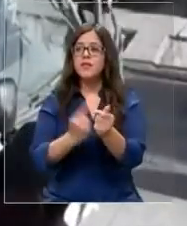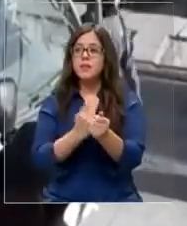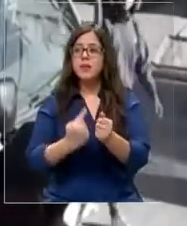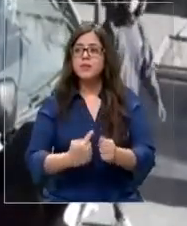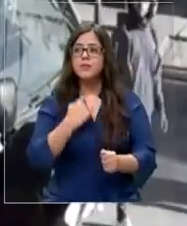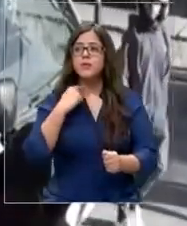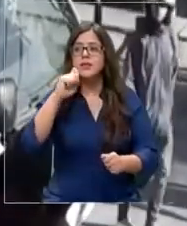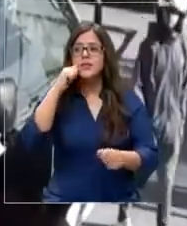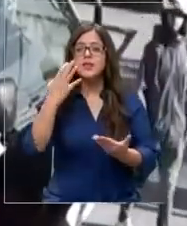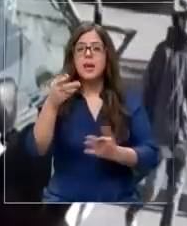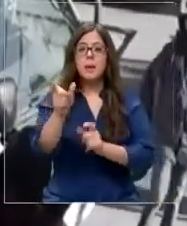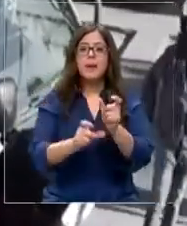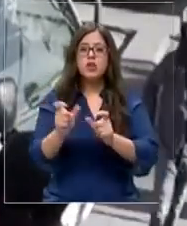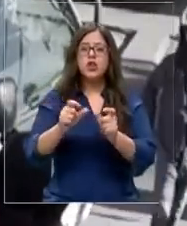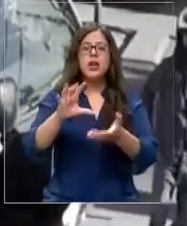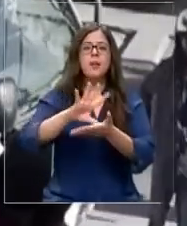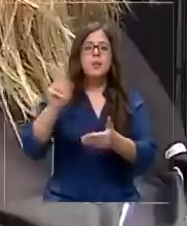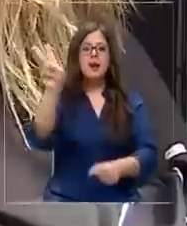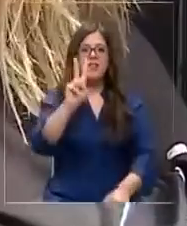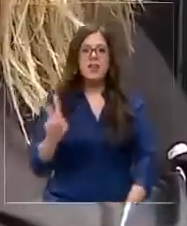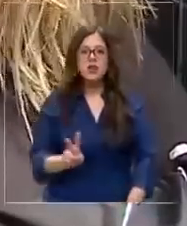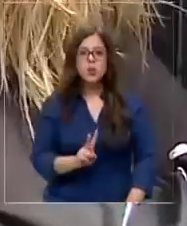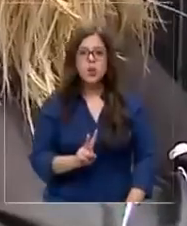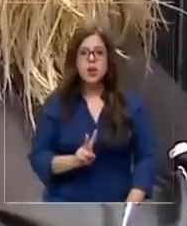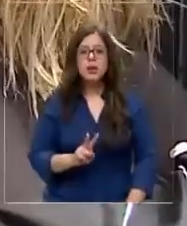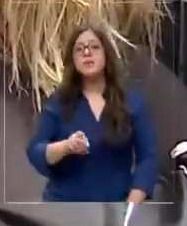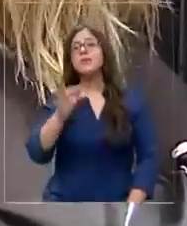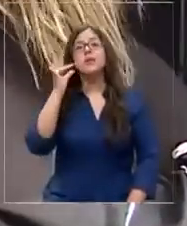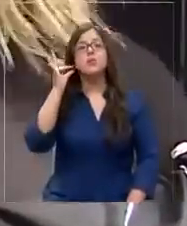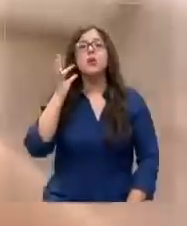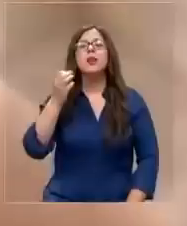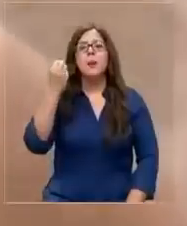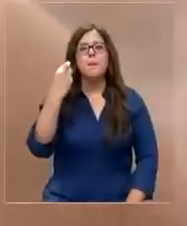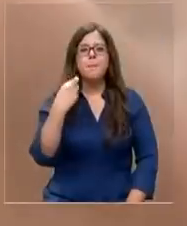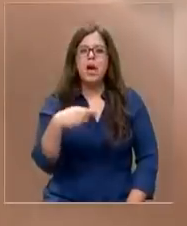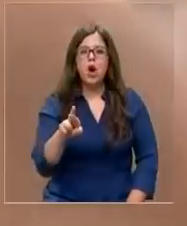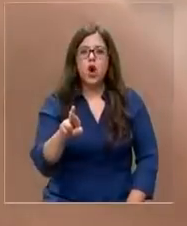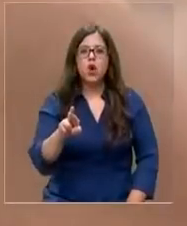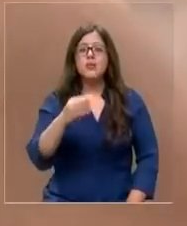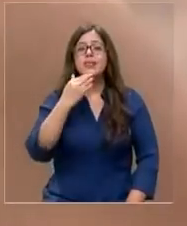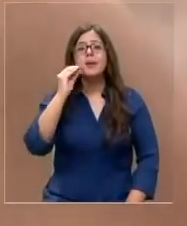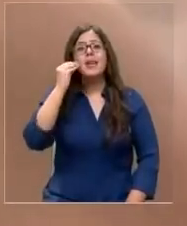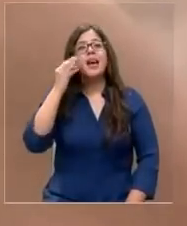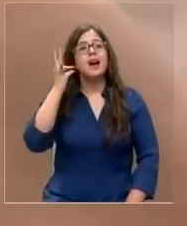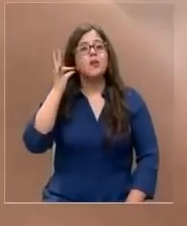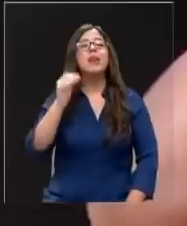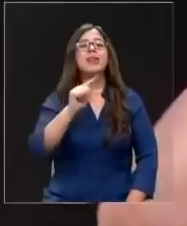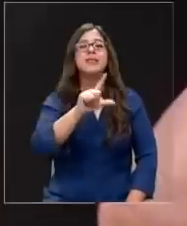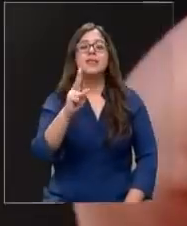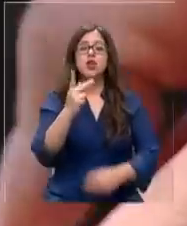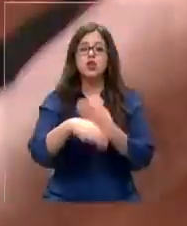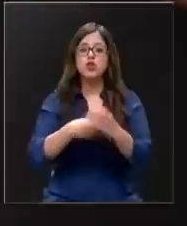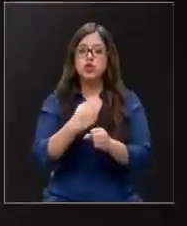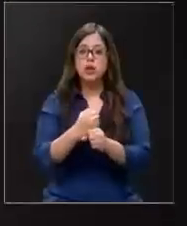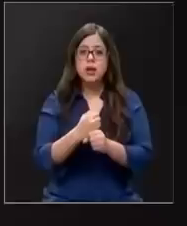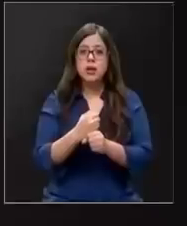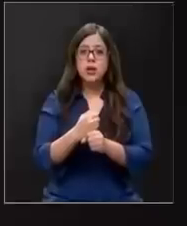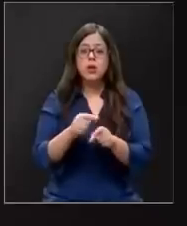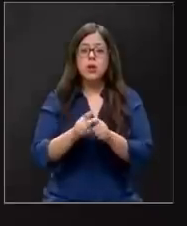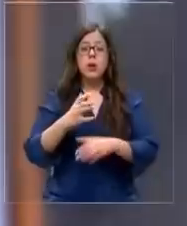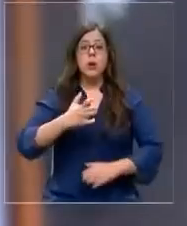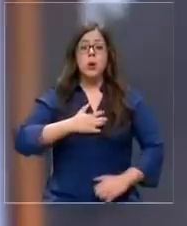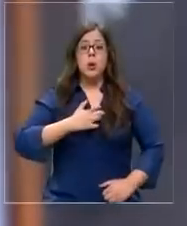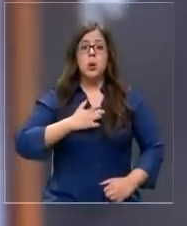trataba de repartidores venezolanos. Esta mujer se llevó la peor parte y la abuela de la casa de 72 años, quien